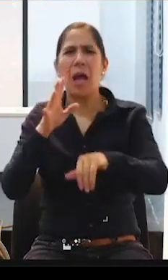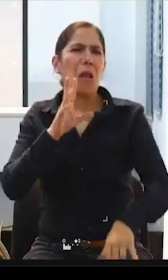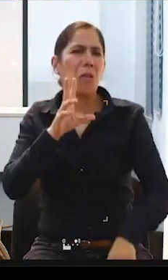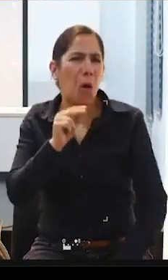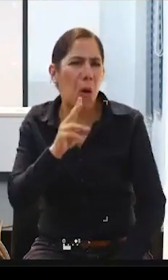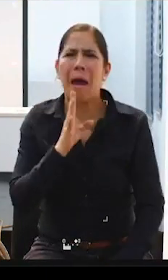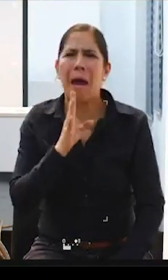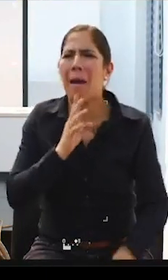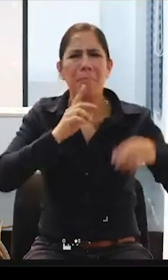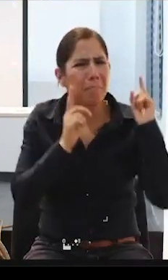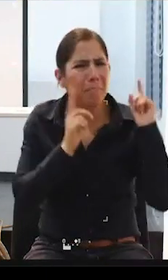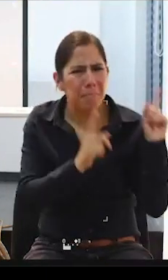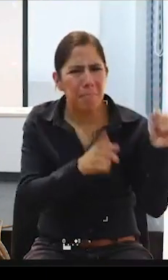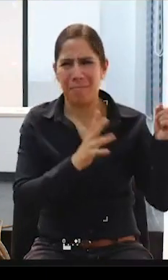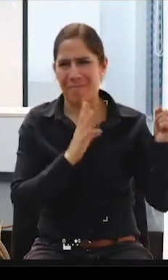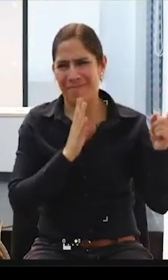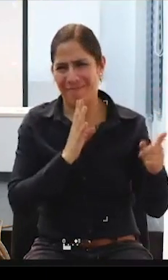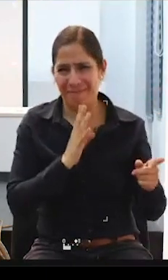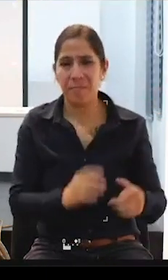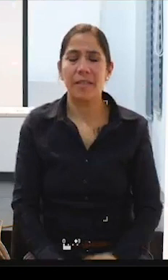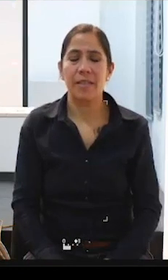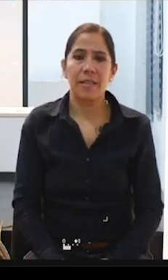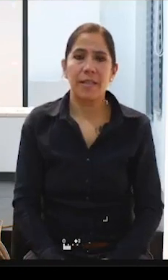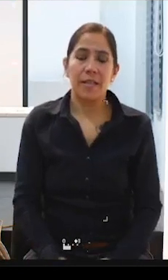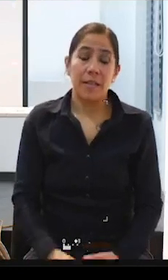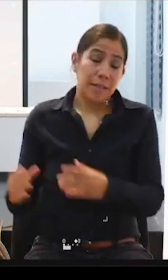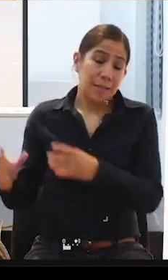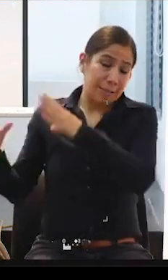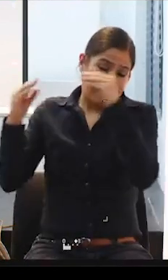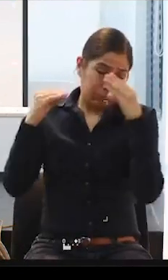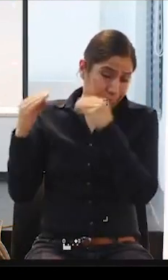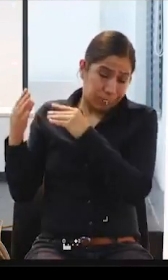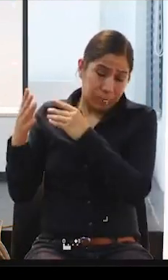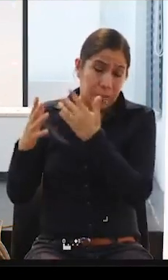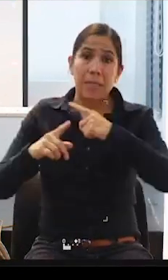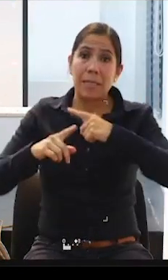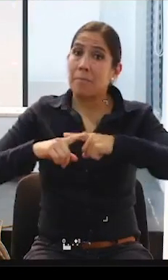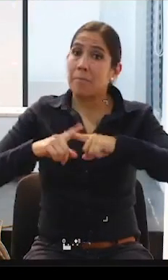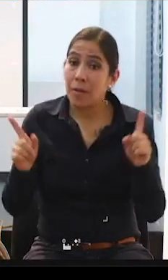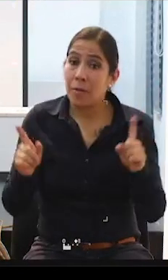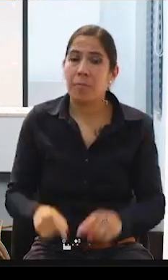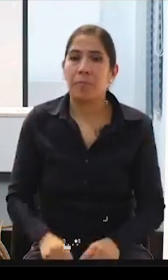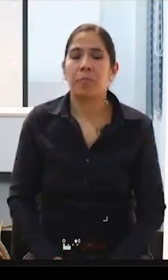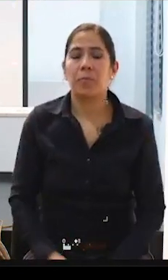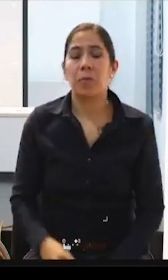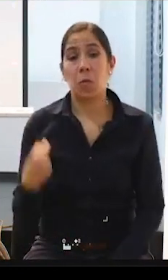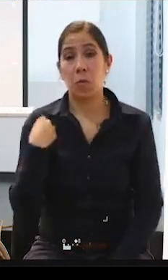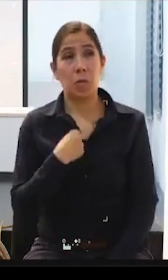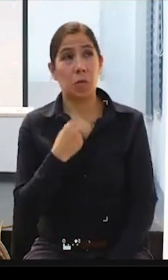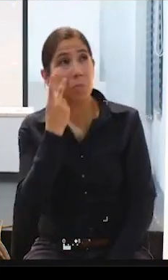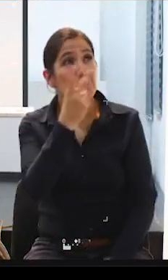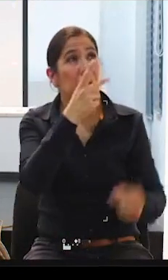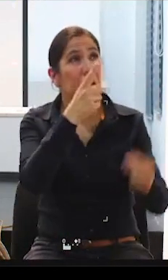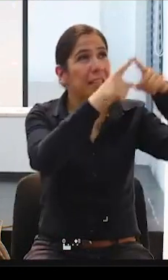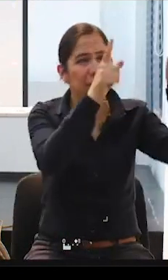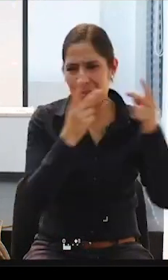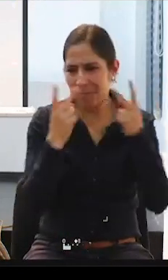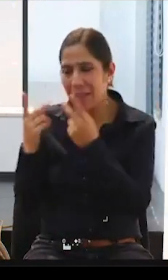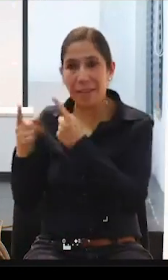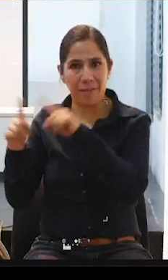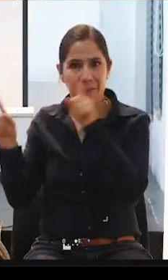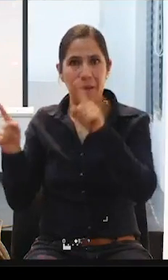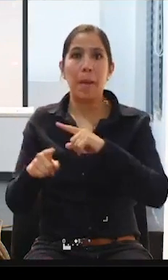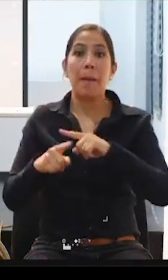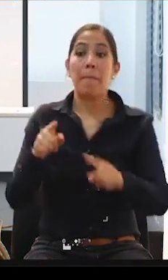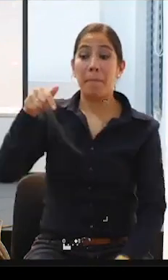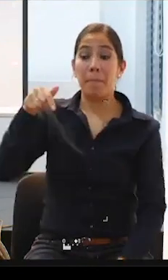cosas, ¿verdad? De situaciones que se estaban viviendo, pero había una gran diferencia. Pienso yo que este país siempre ha